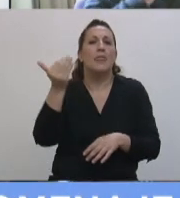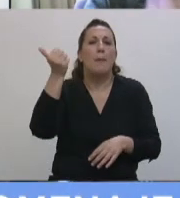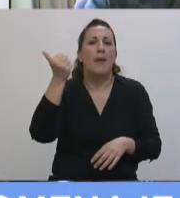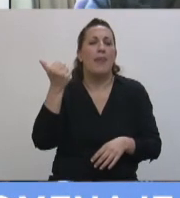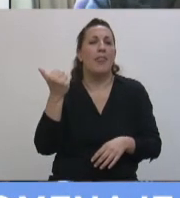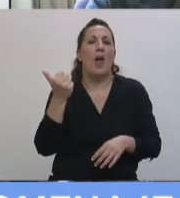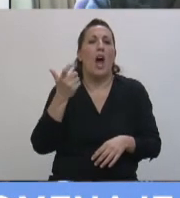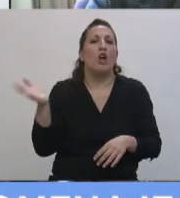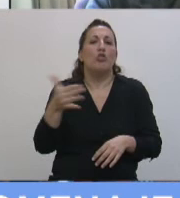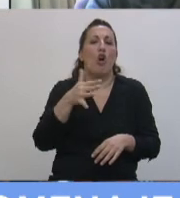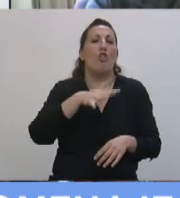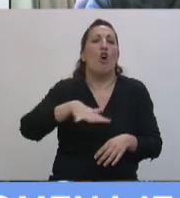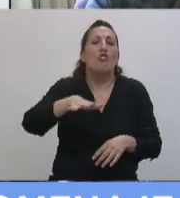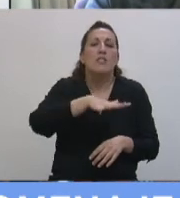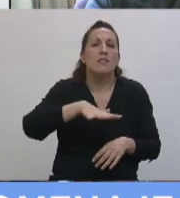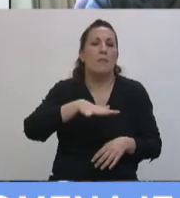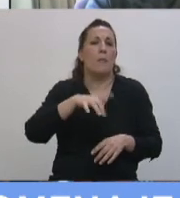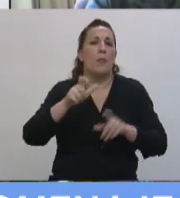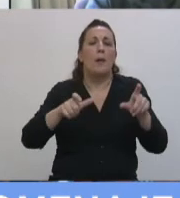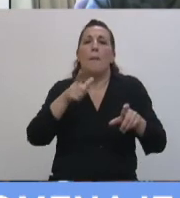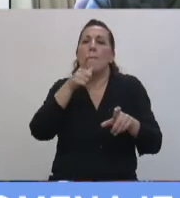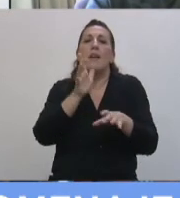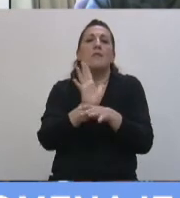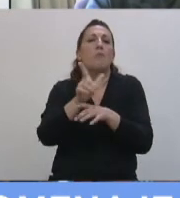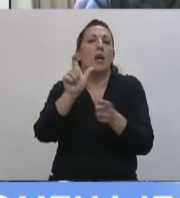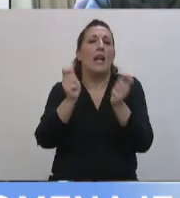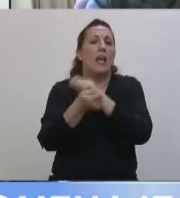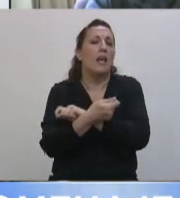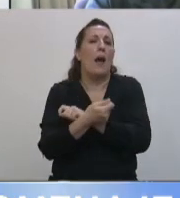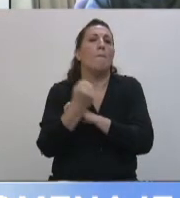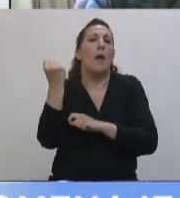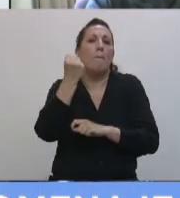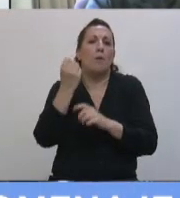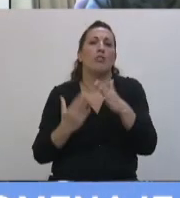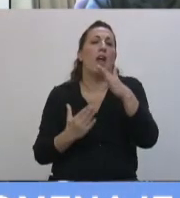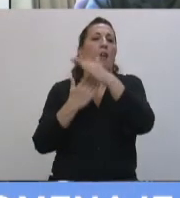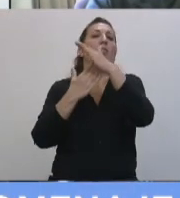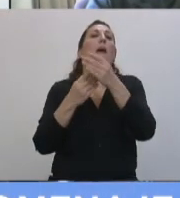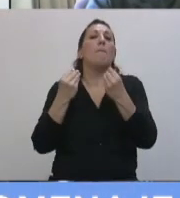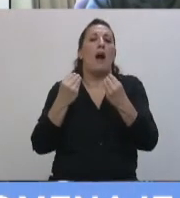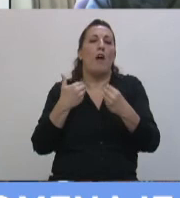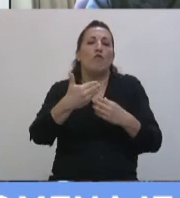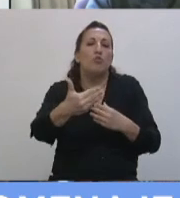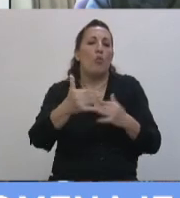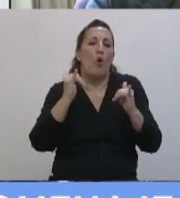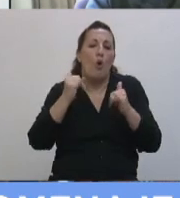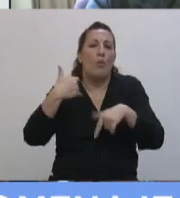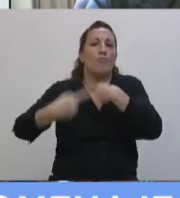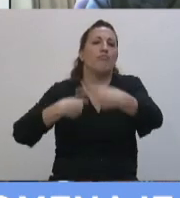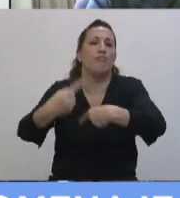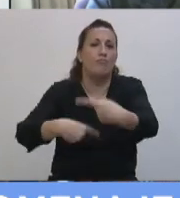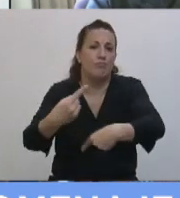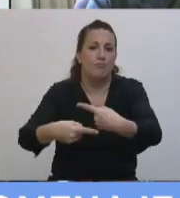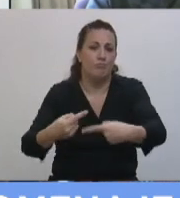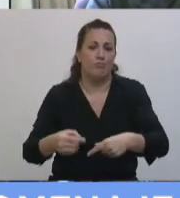incluso fuera de la política. Creo que se nos ha convertido en un referente para las generaciones de ahora y para las generaciones